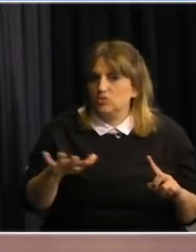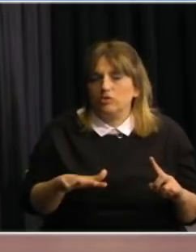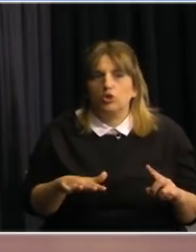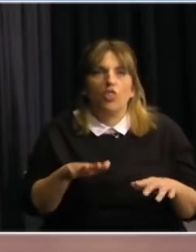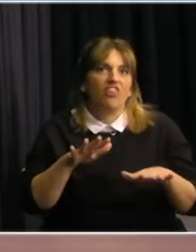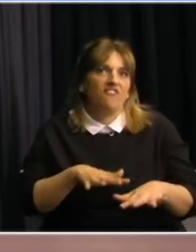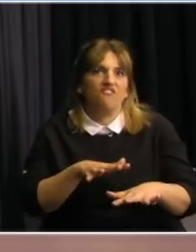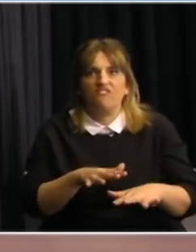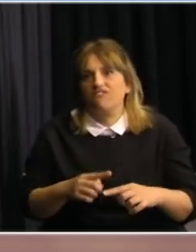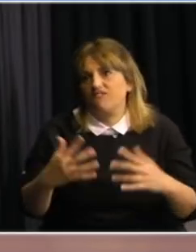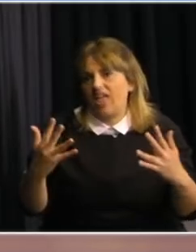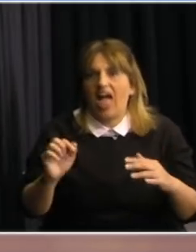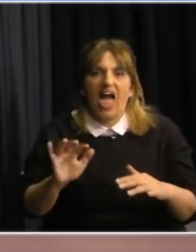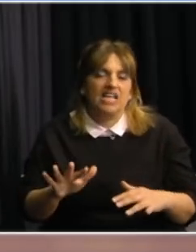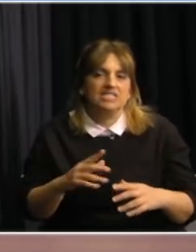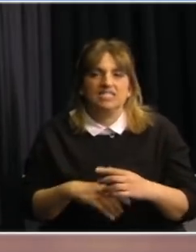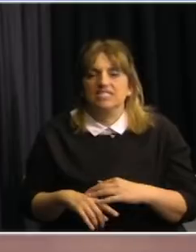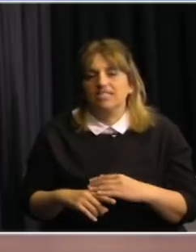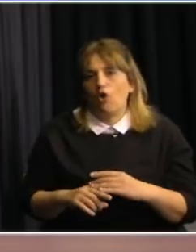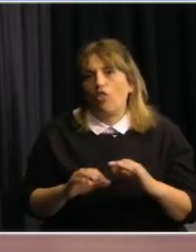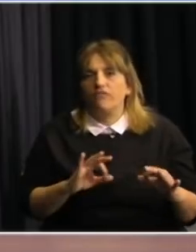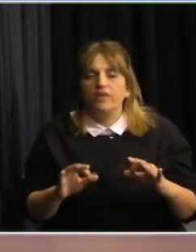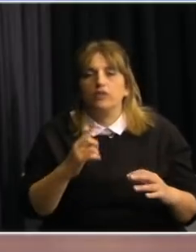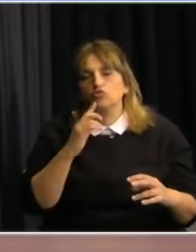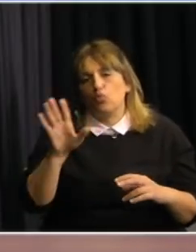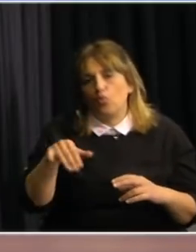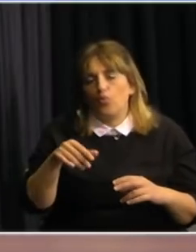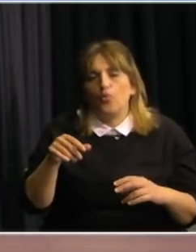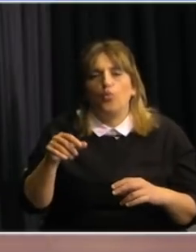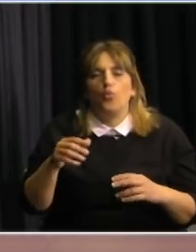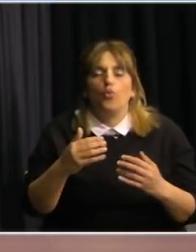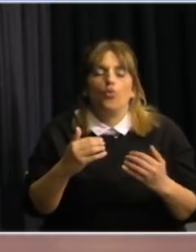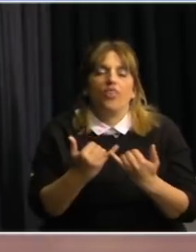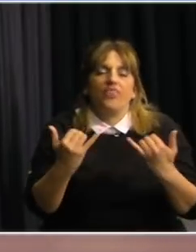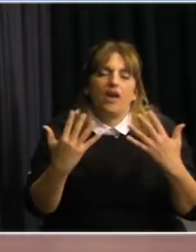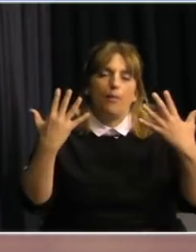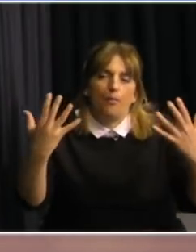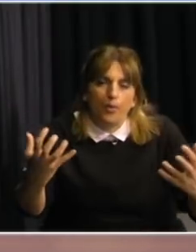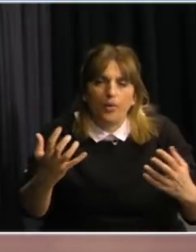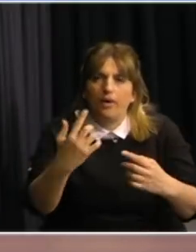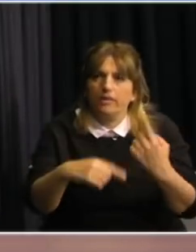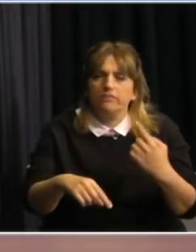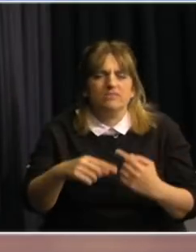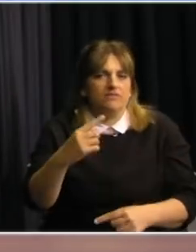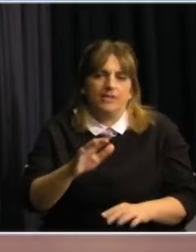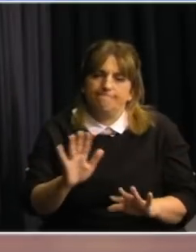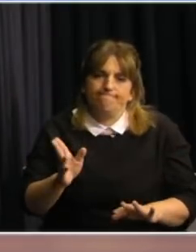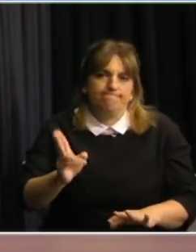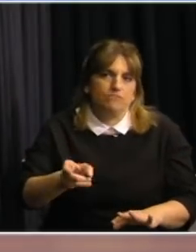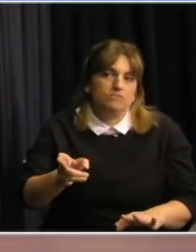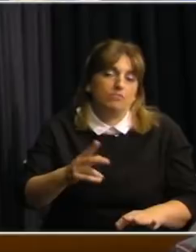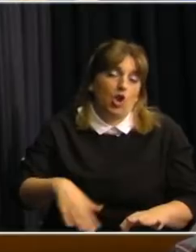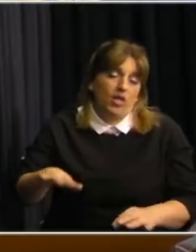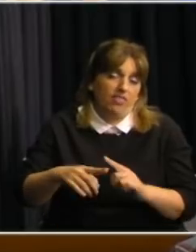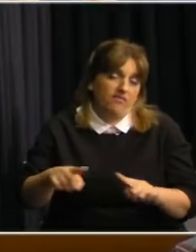desfiles y festividades como las de Halloween Día de Acción de Gracias etcétera pero también es verdad que los niveles de circulación son muy altos